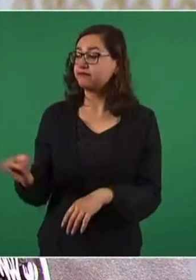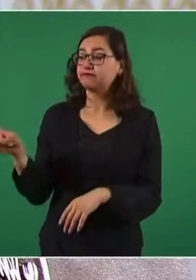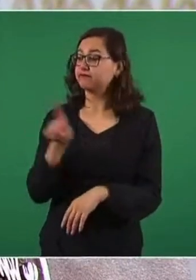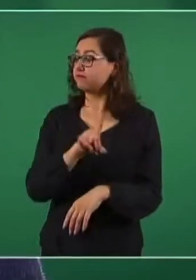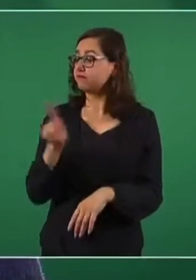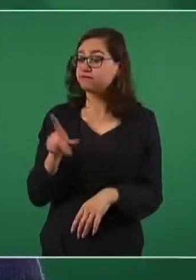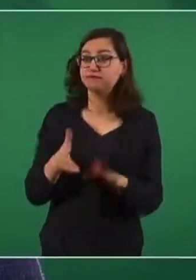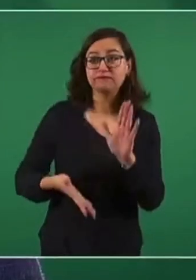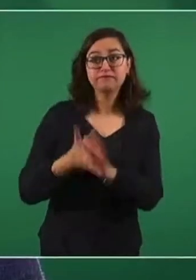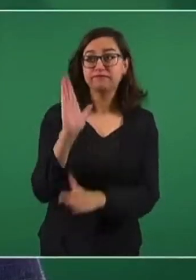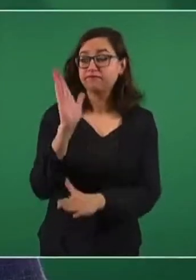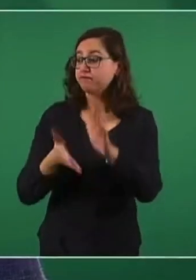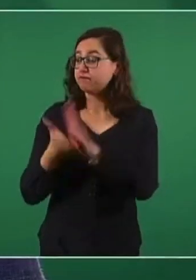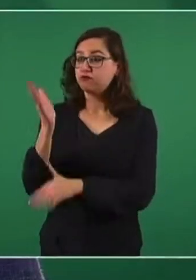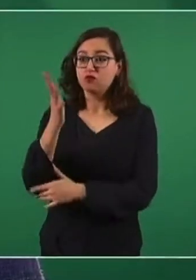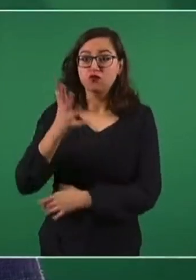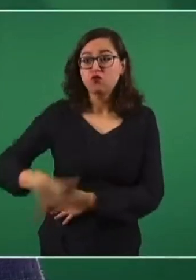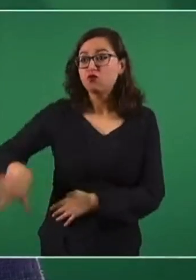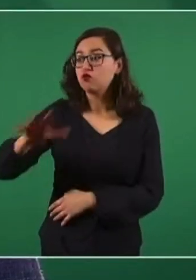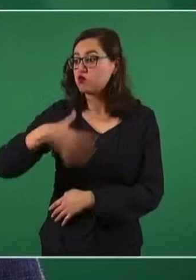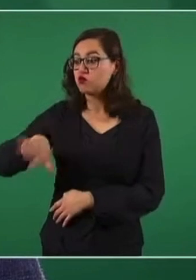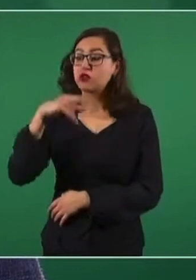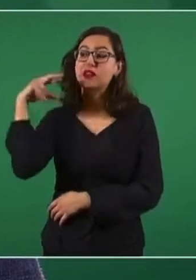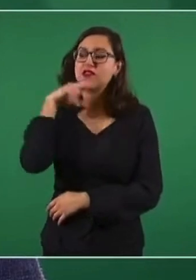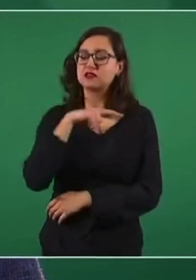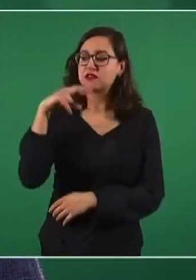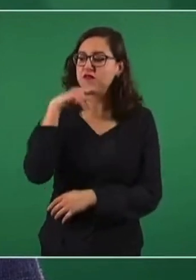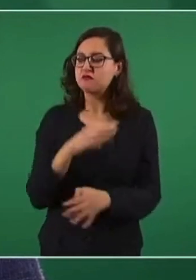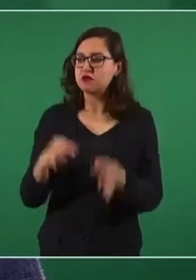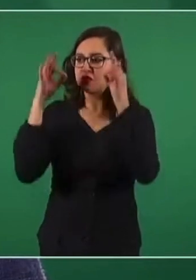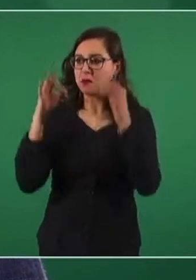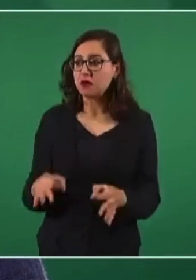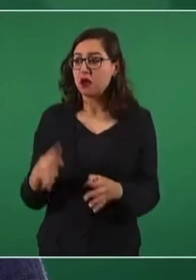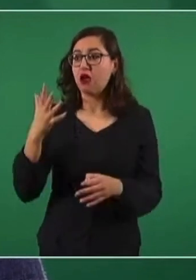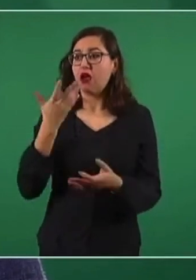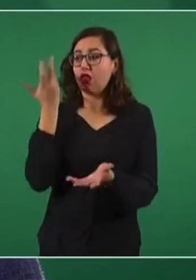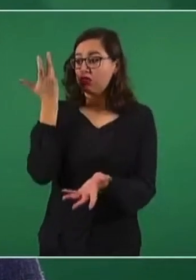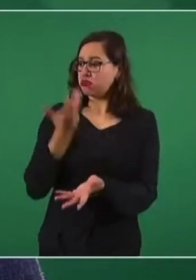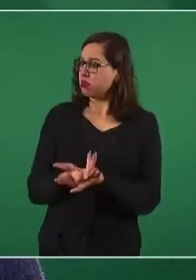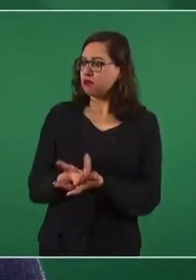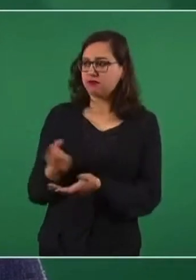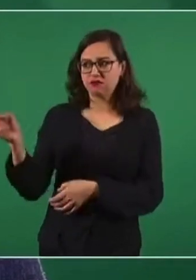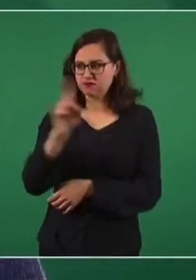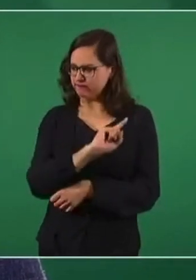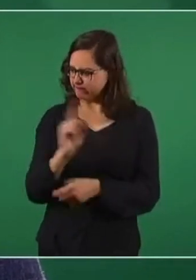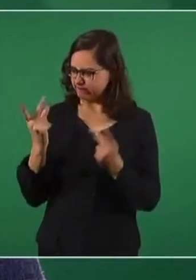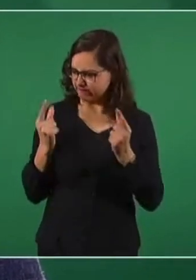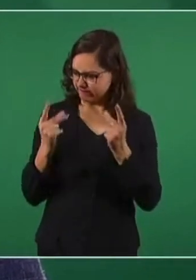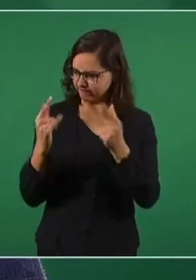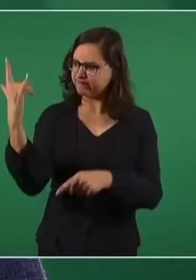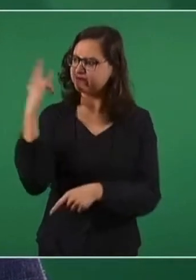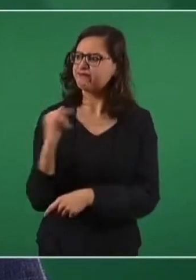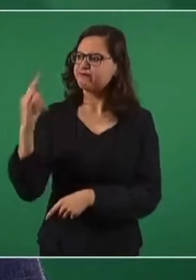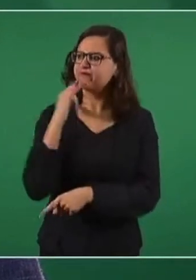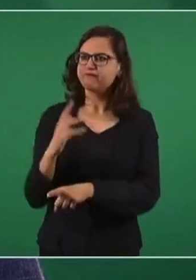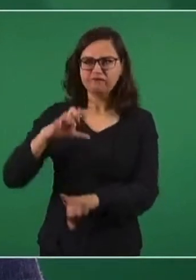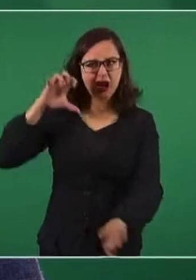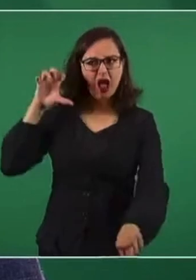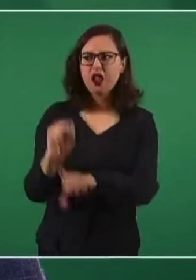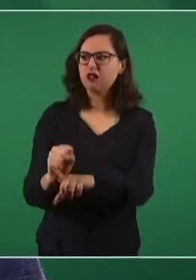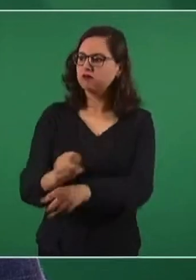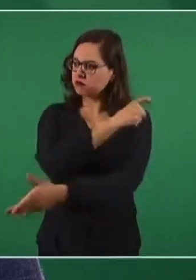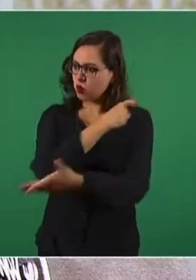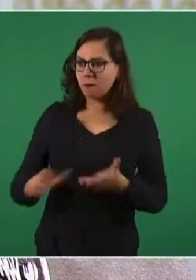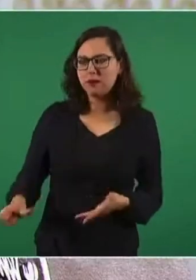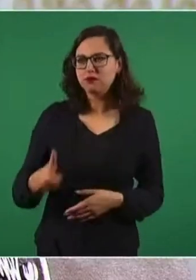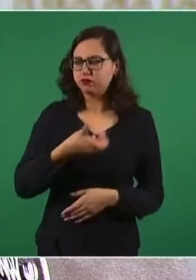háganlo rápido, háganlo bien, no descansen hasta lograrlo. Y esa fue nuestra prioridad